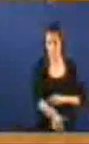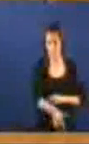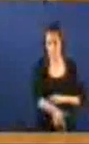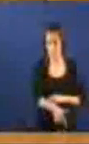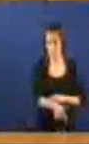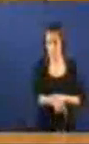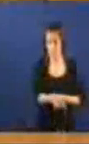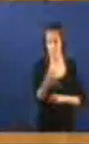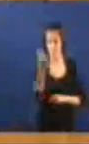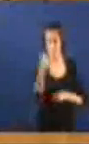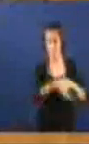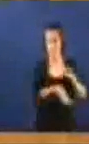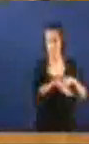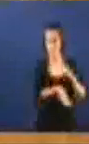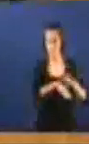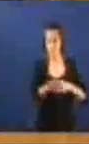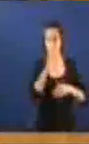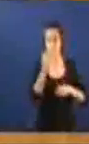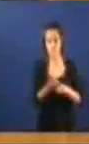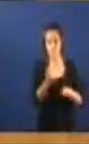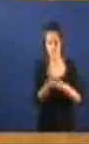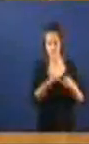facendo aforros Polo traballo